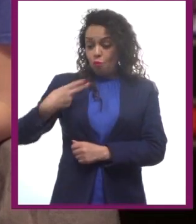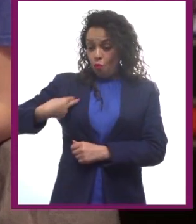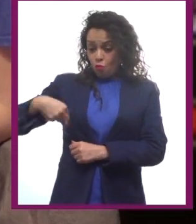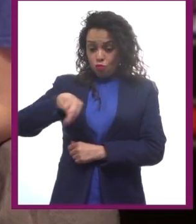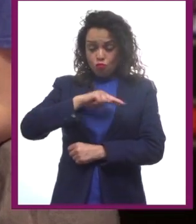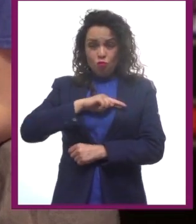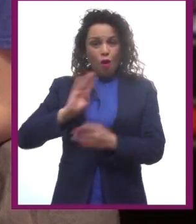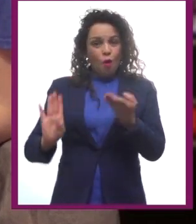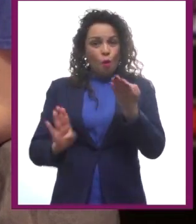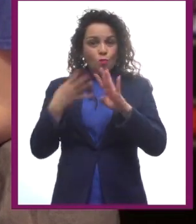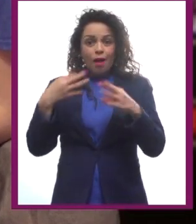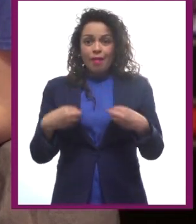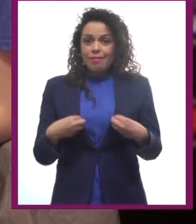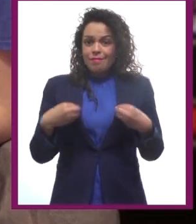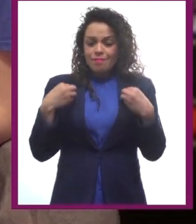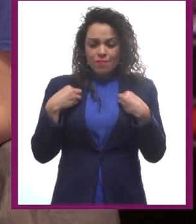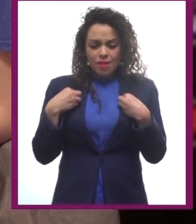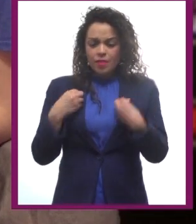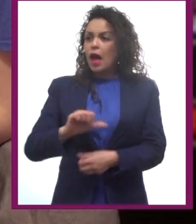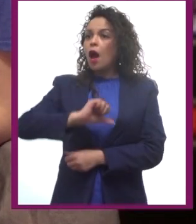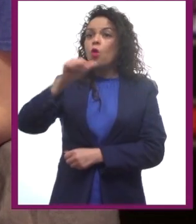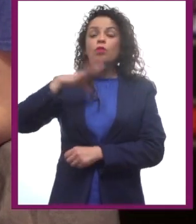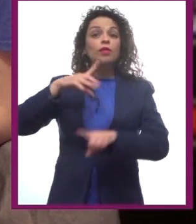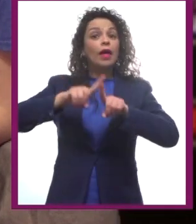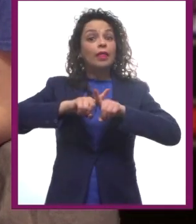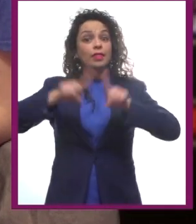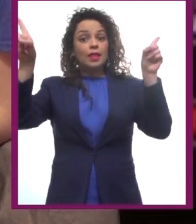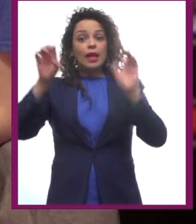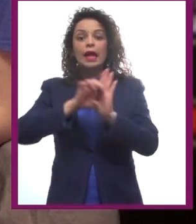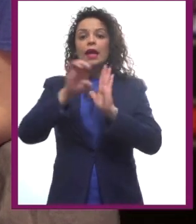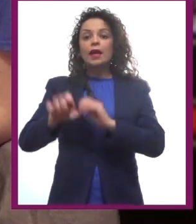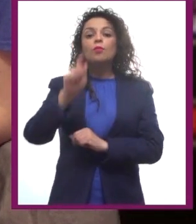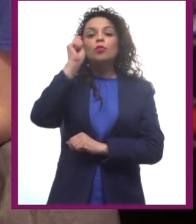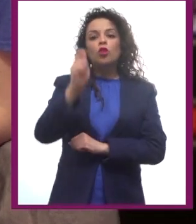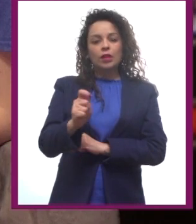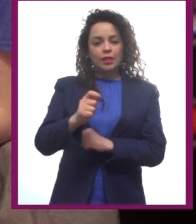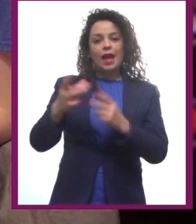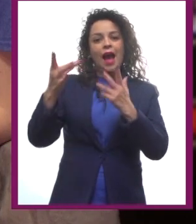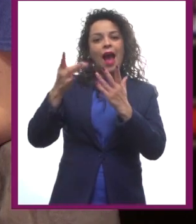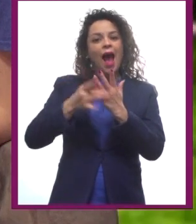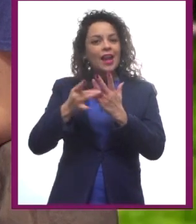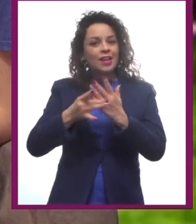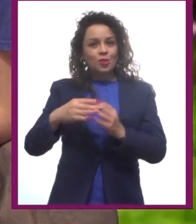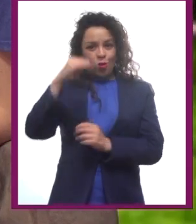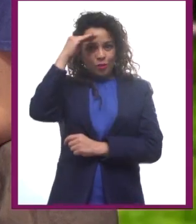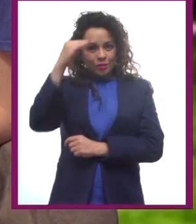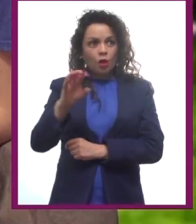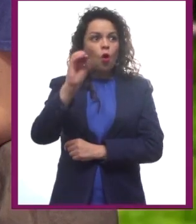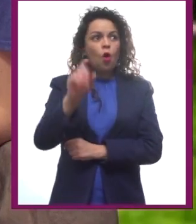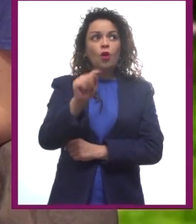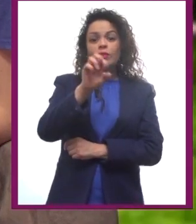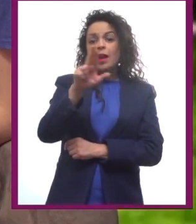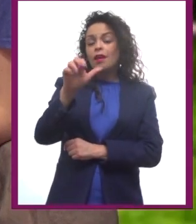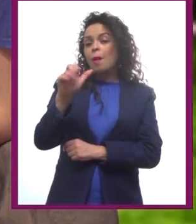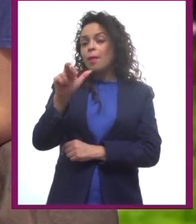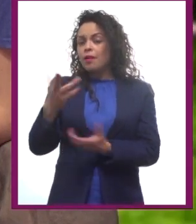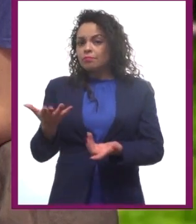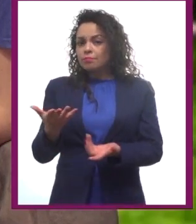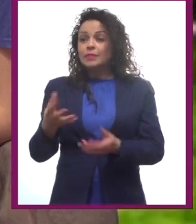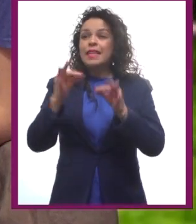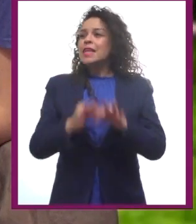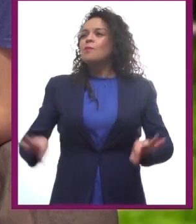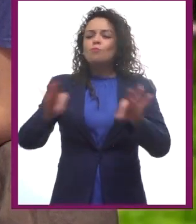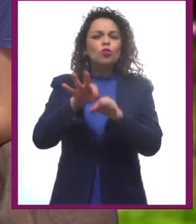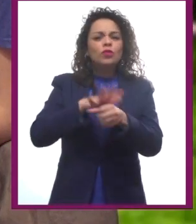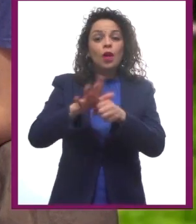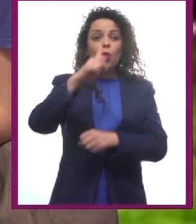Y otros completamente diferentes, como los del Señor de los Anillos o Terramar. Lo importante aquí es que